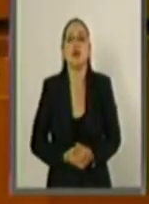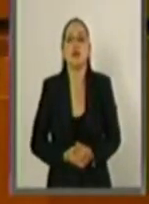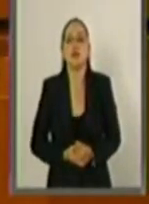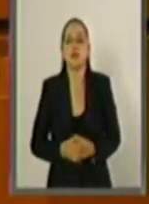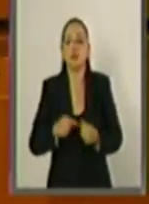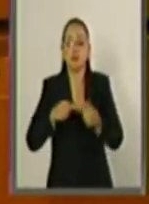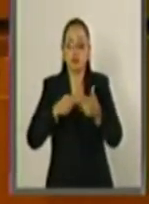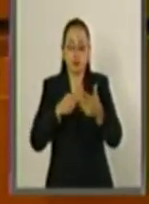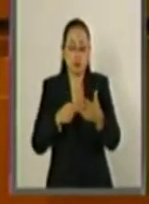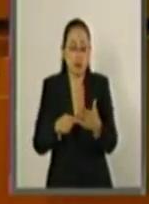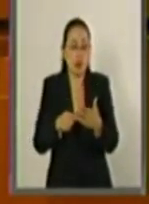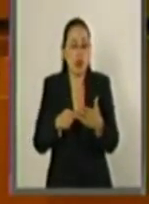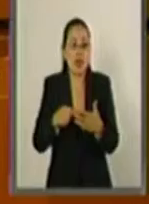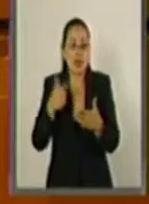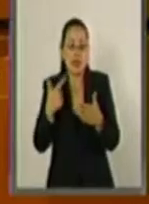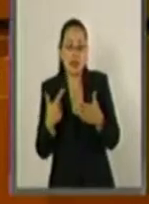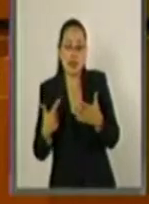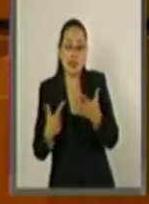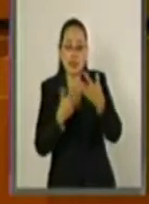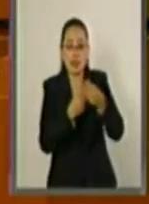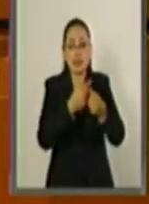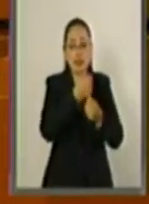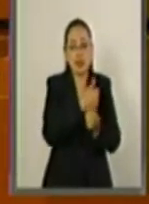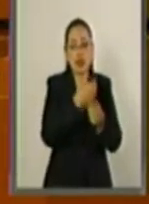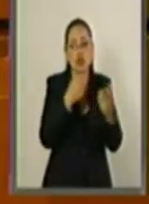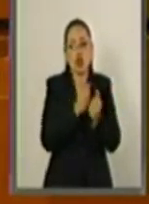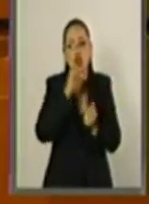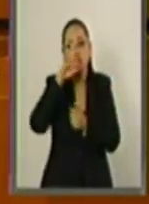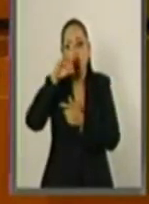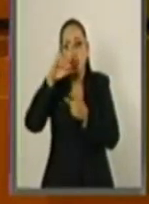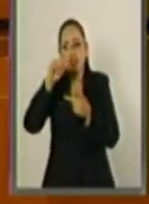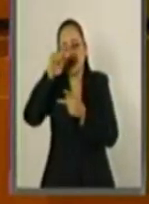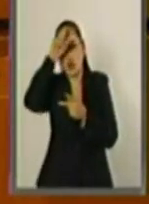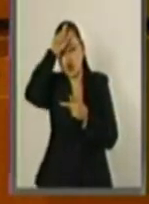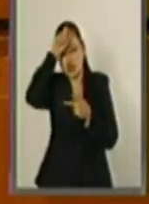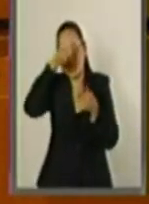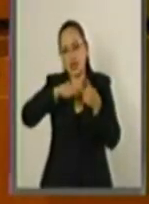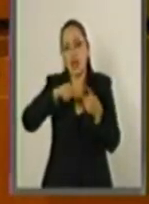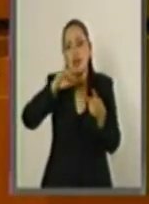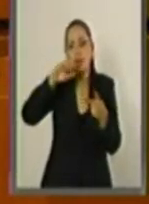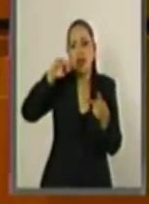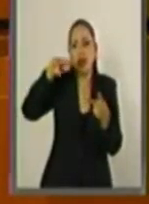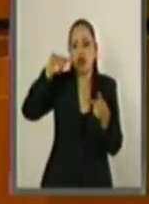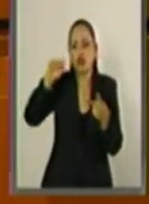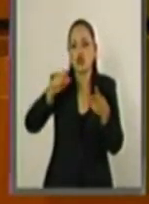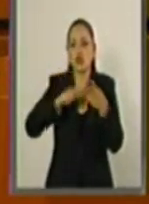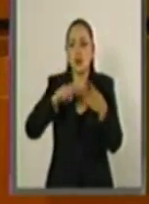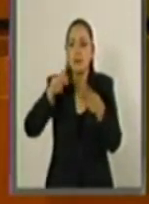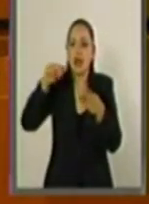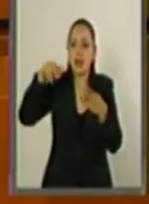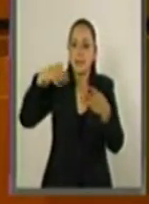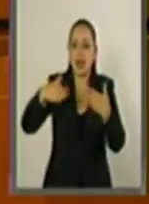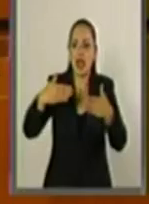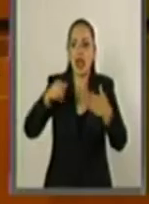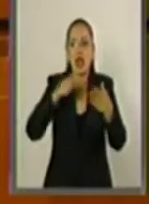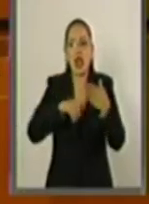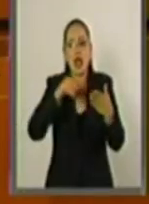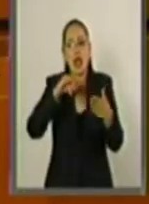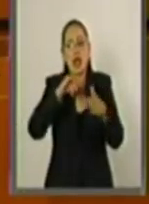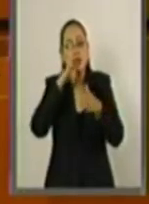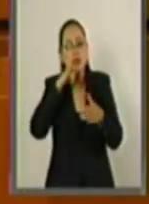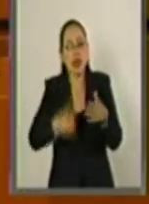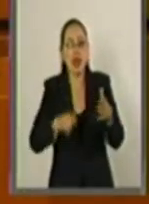convenios los suscribimos con Indonesia, Turquía, Emiratos Árabes, Panamá, Italia y Canadá.